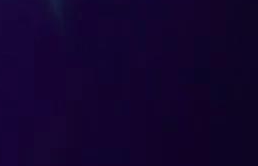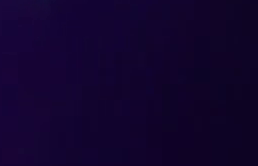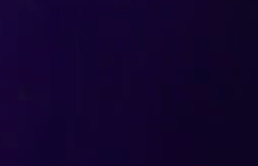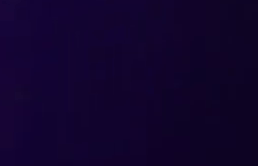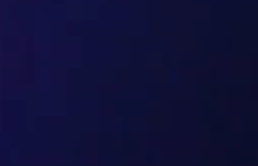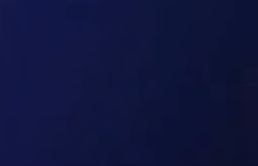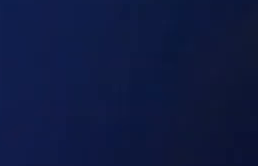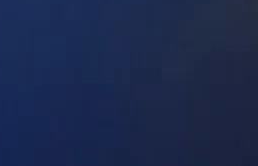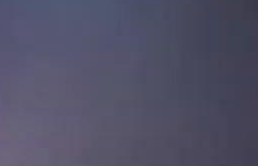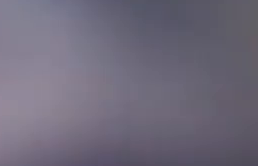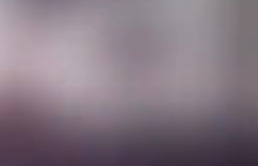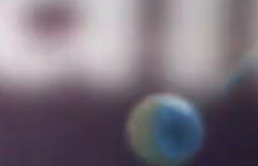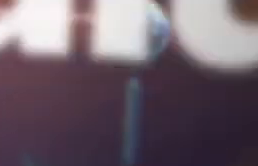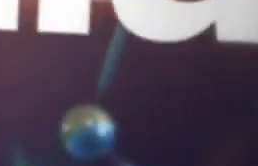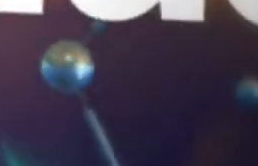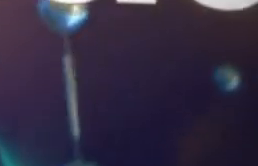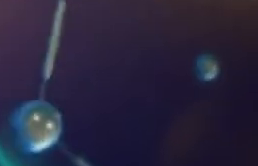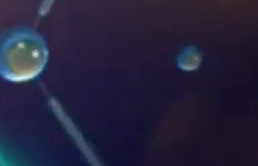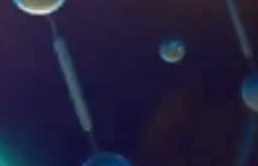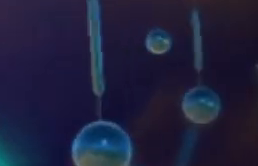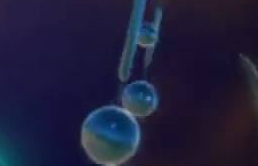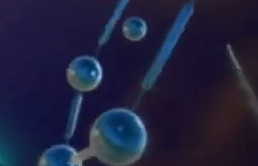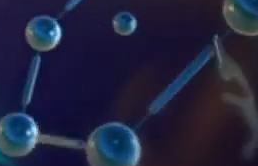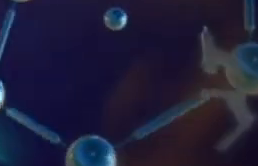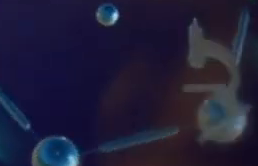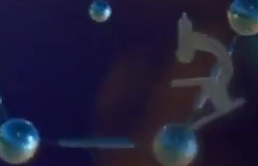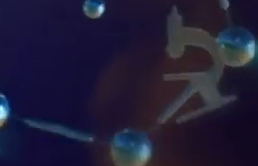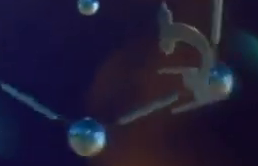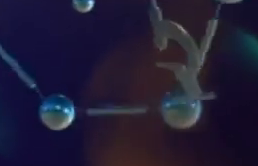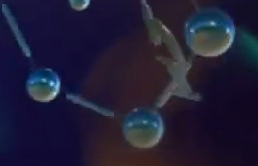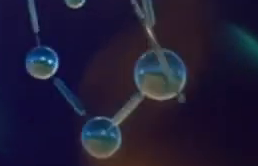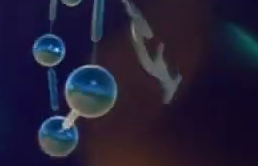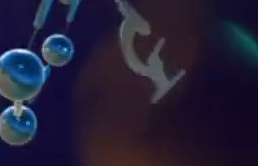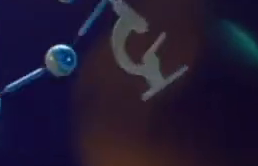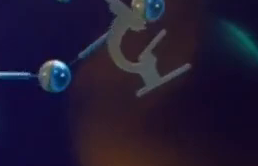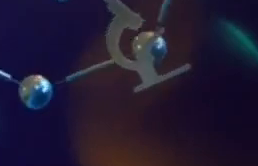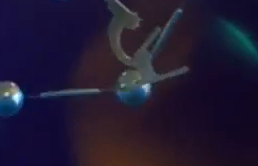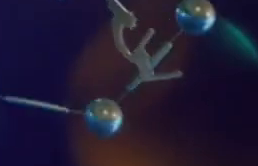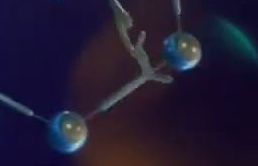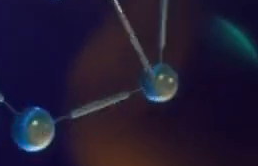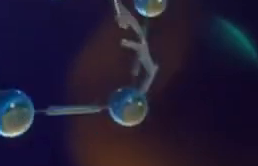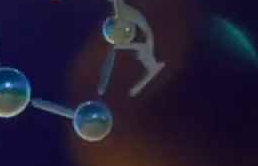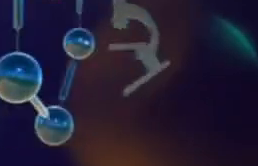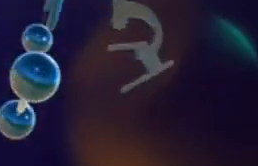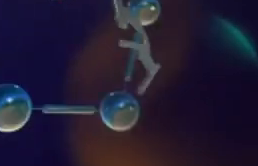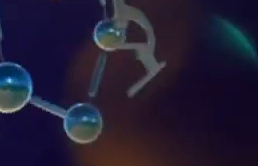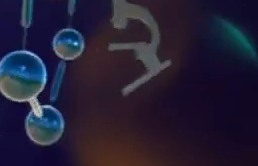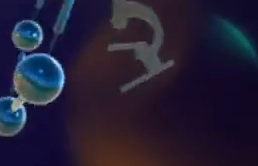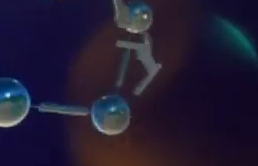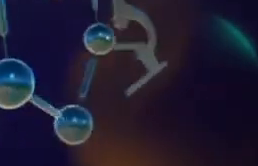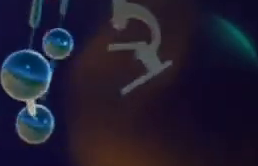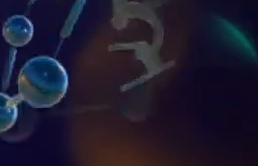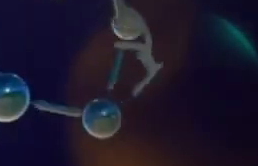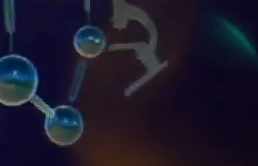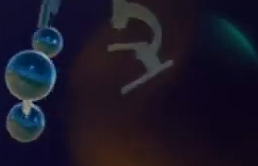Telemazonas presentó El Extraordinario Mundo de la Salud El Extraordinario Mundo